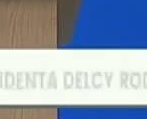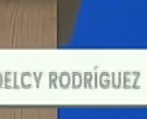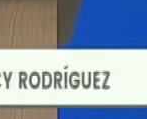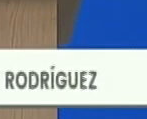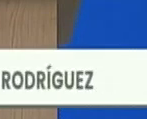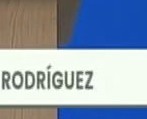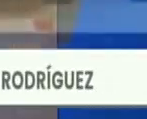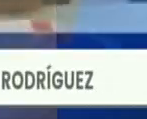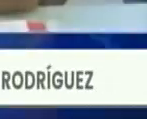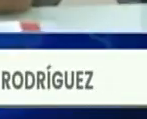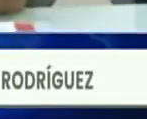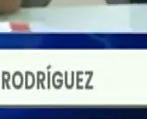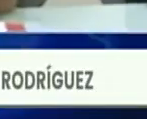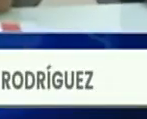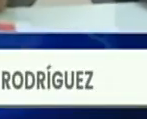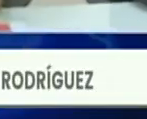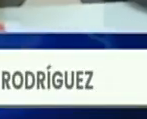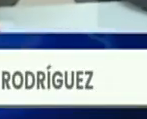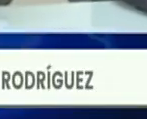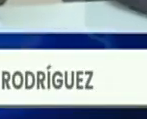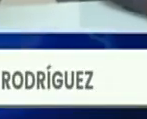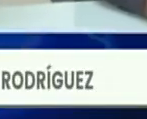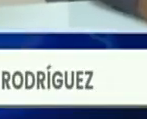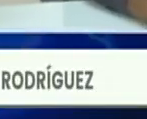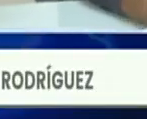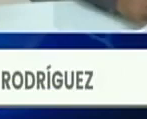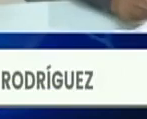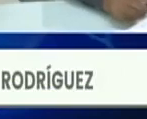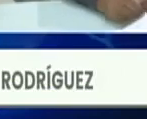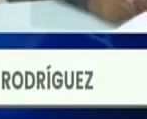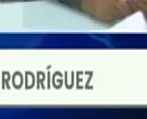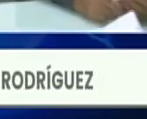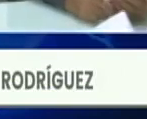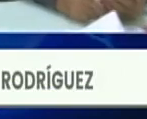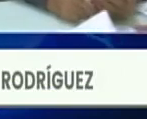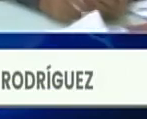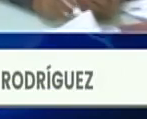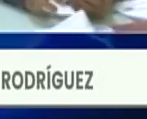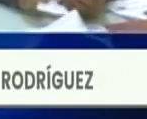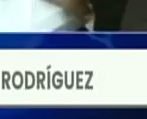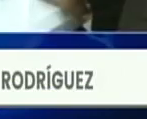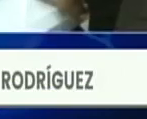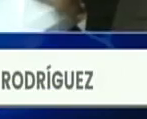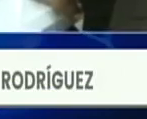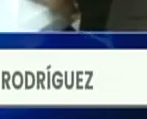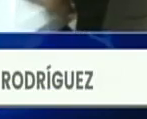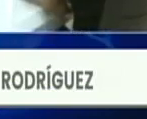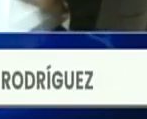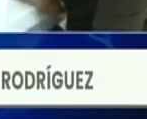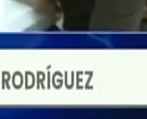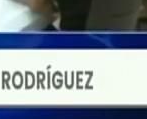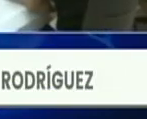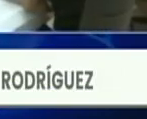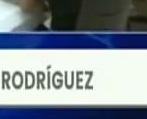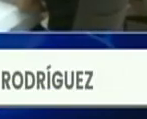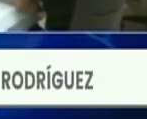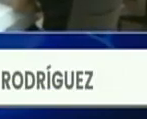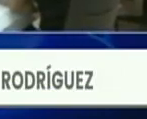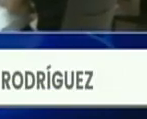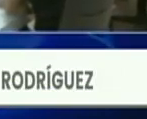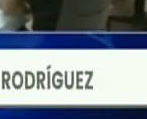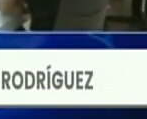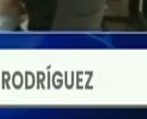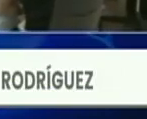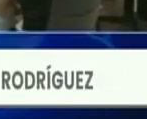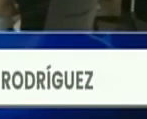Brasil, Chile, Perú. Si me permiten, voy a retirarme la mascarilla para continuar